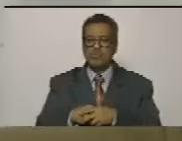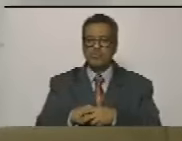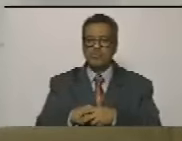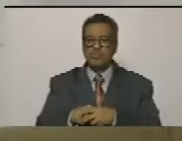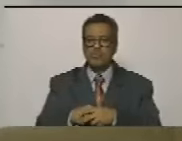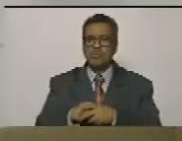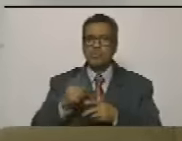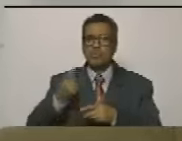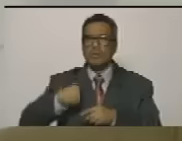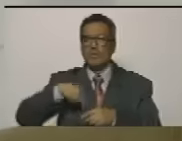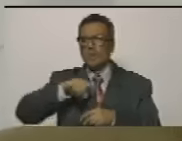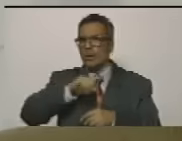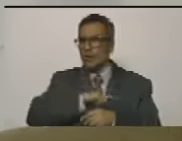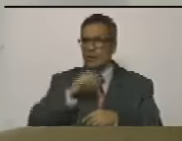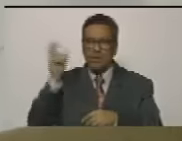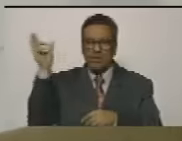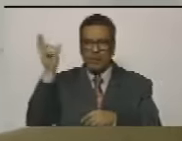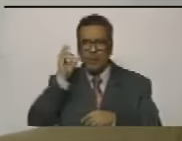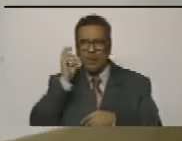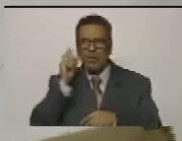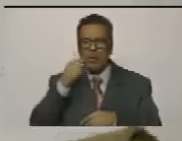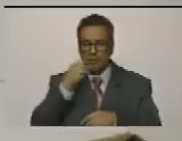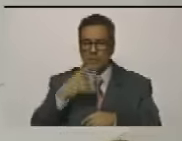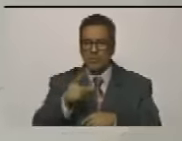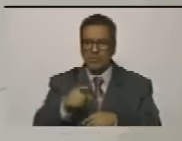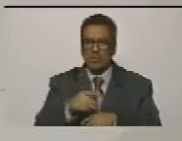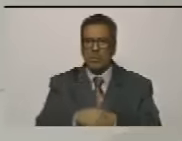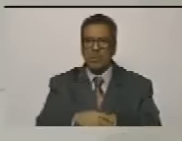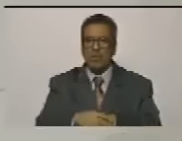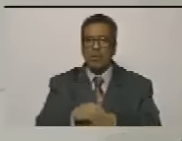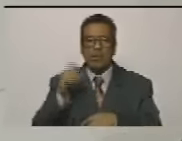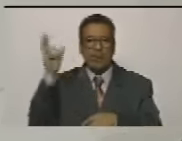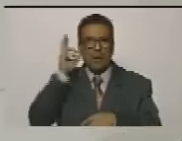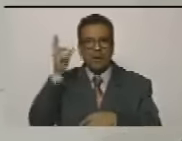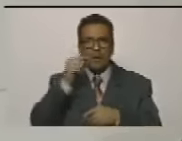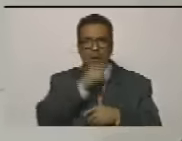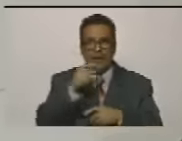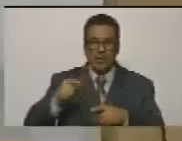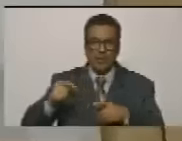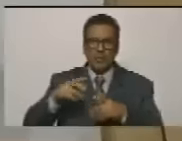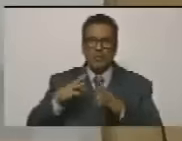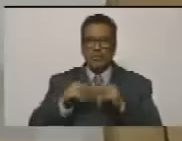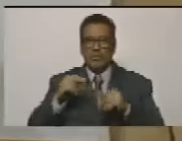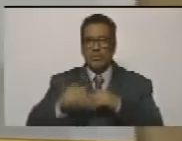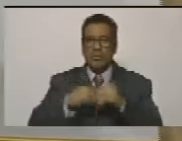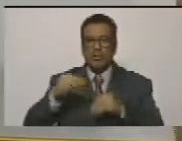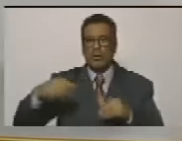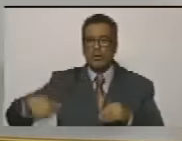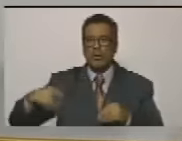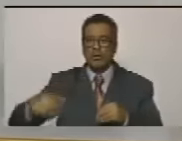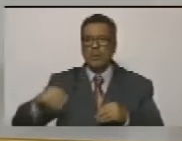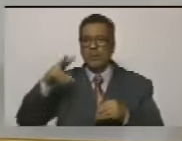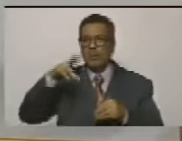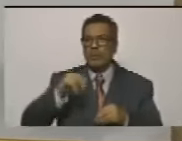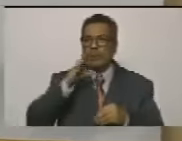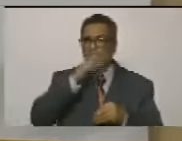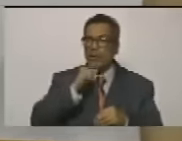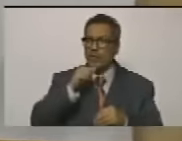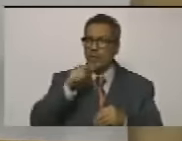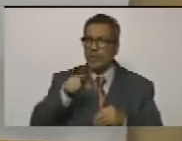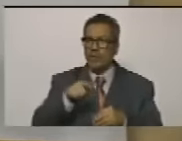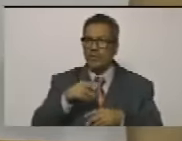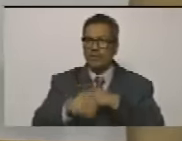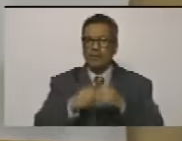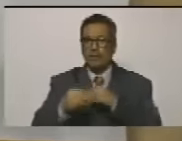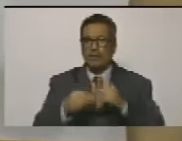y nosotros escúchenlo bien escúchenlo bien sectores de la derecha no hay manera